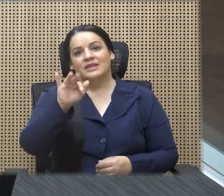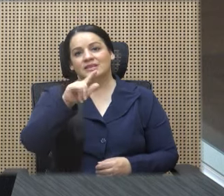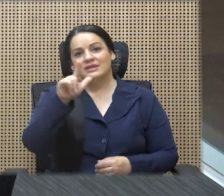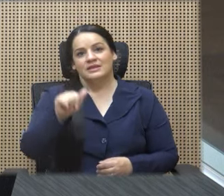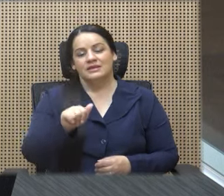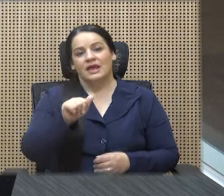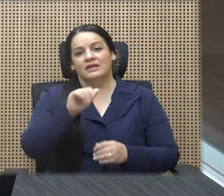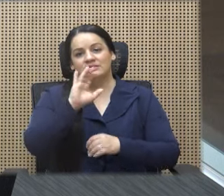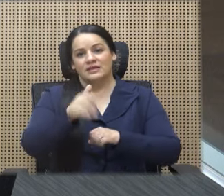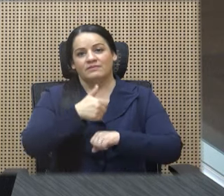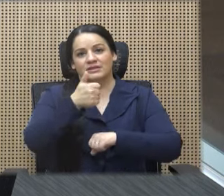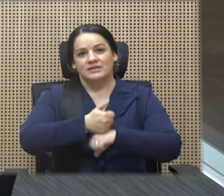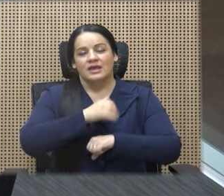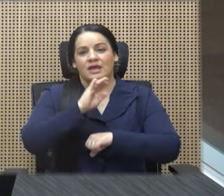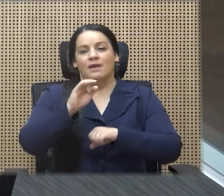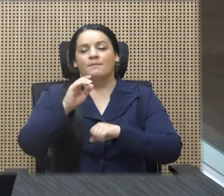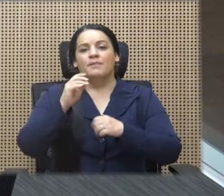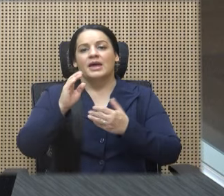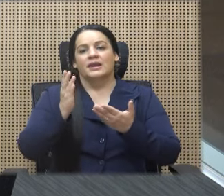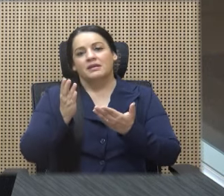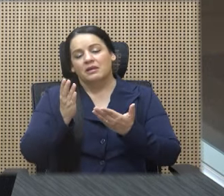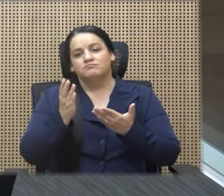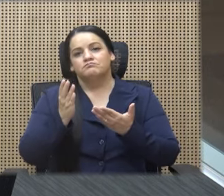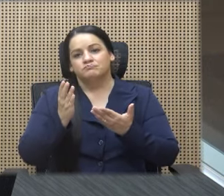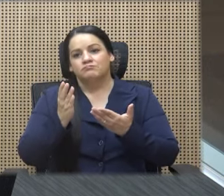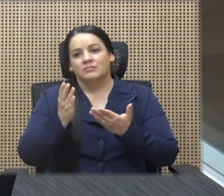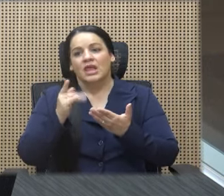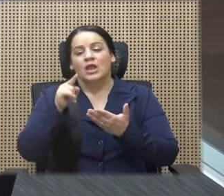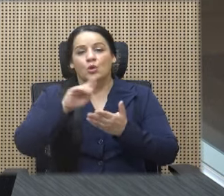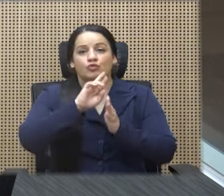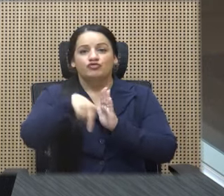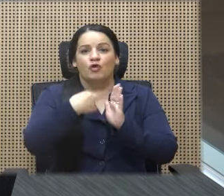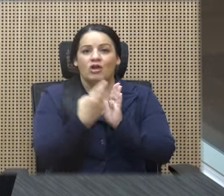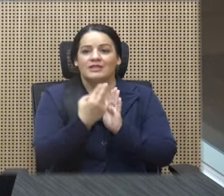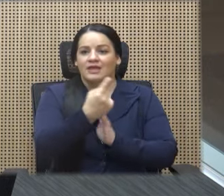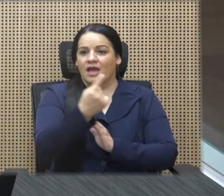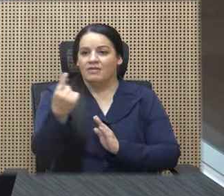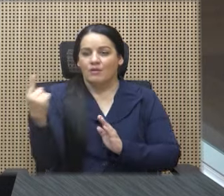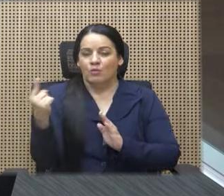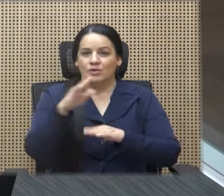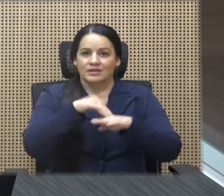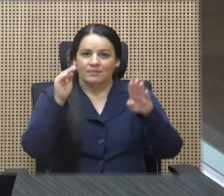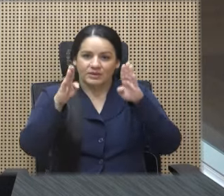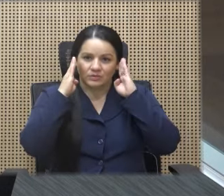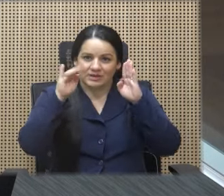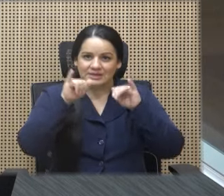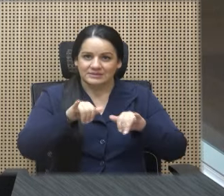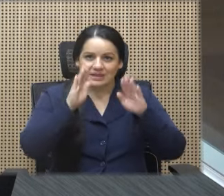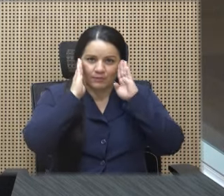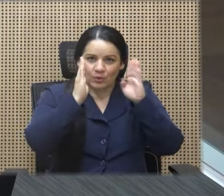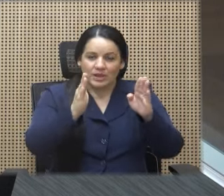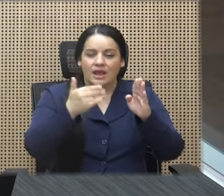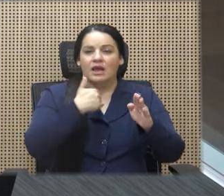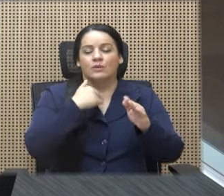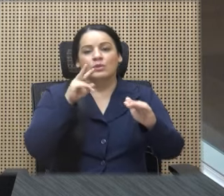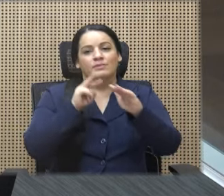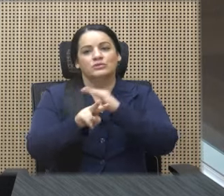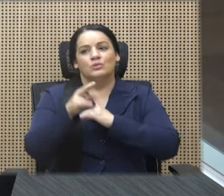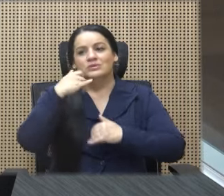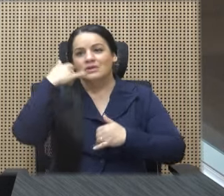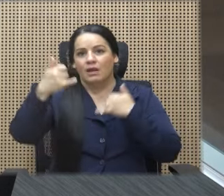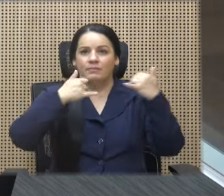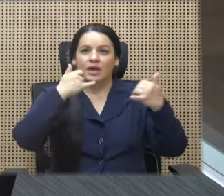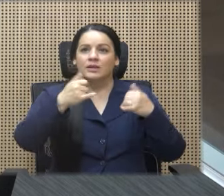de cada uno y que llama la atención de que de alguna manera en este abordaje hay una visión de llamar a instituciones